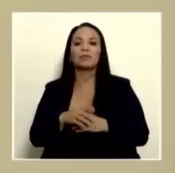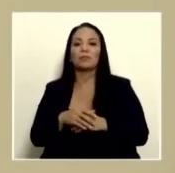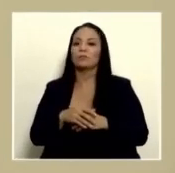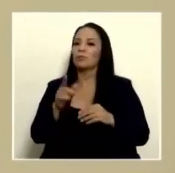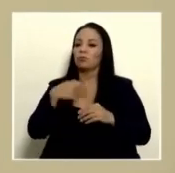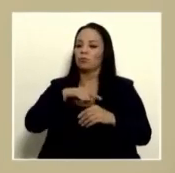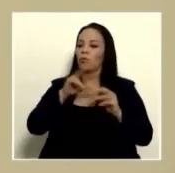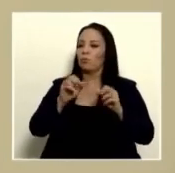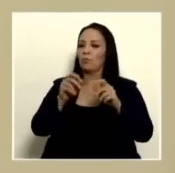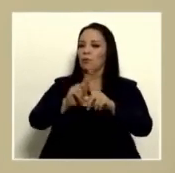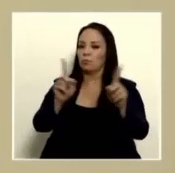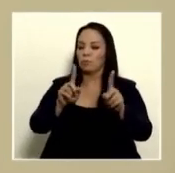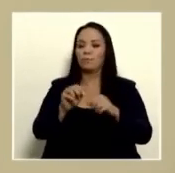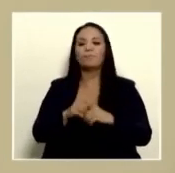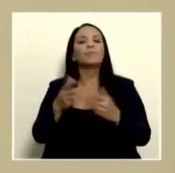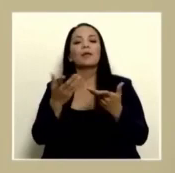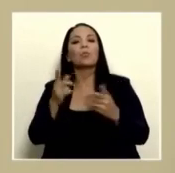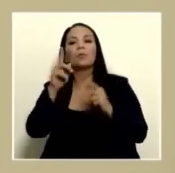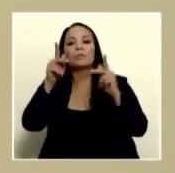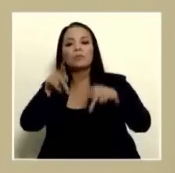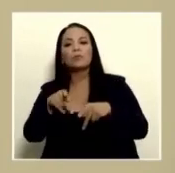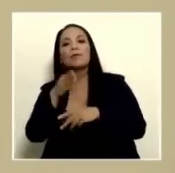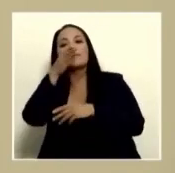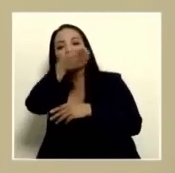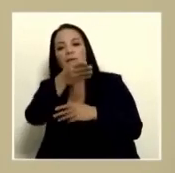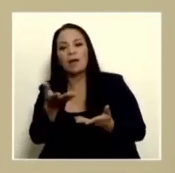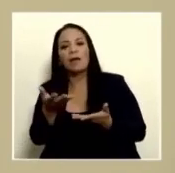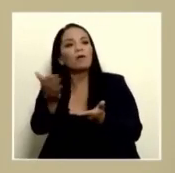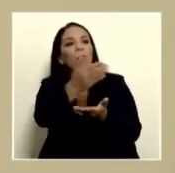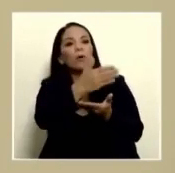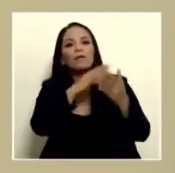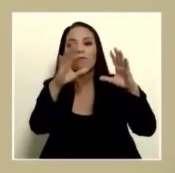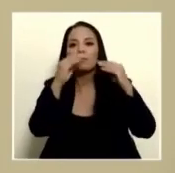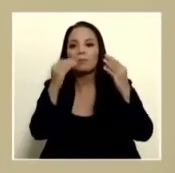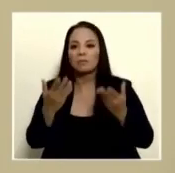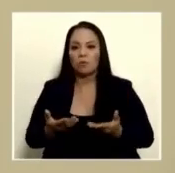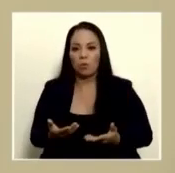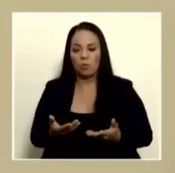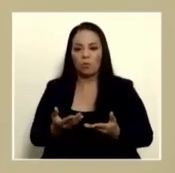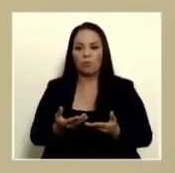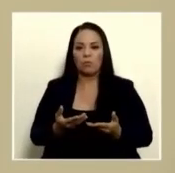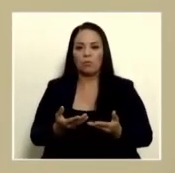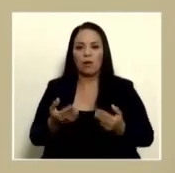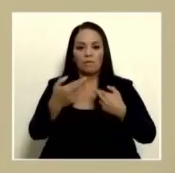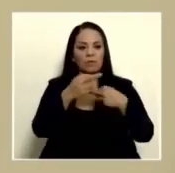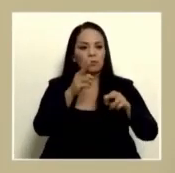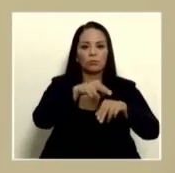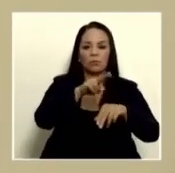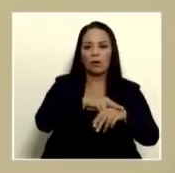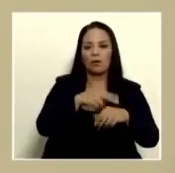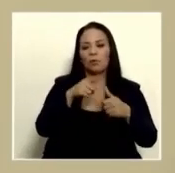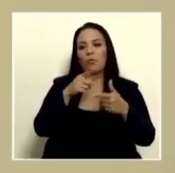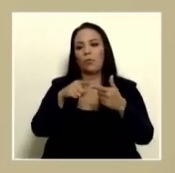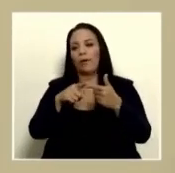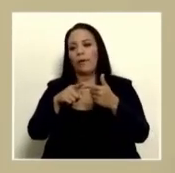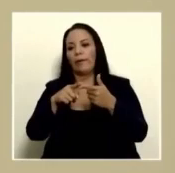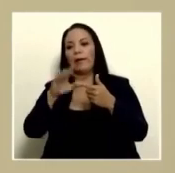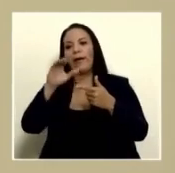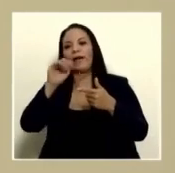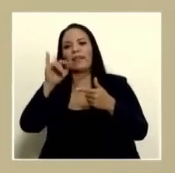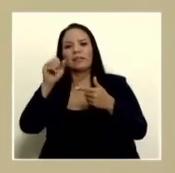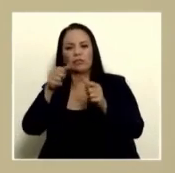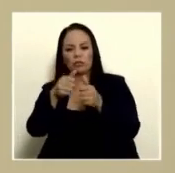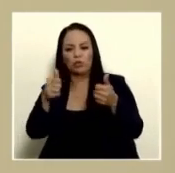lancemos este sistema que alguien tenga que ir a recoger información al registro nacional o al catastro o a